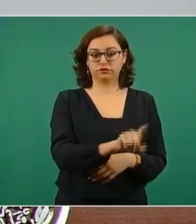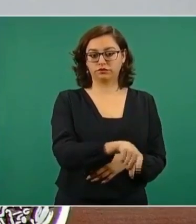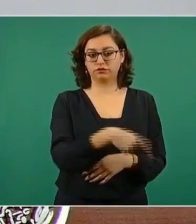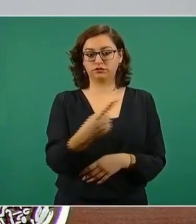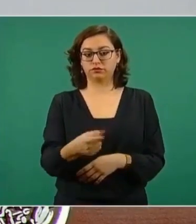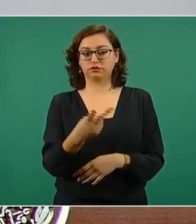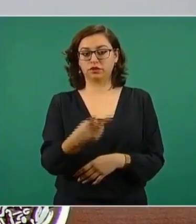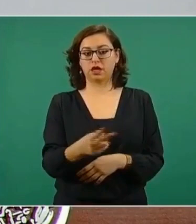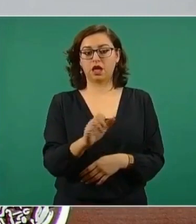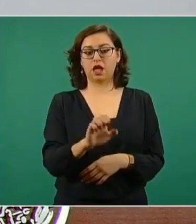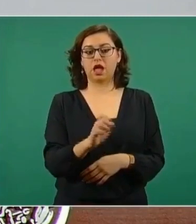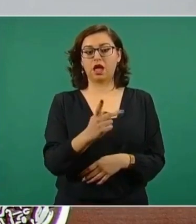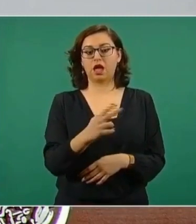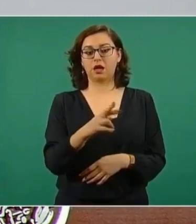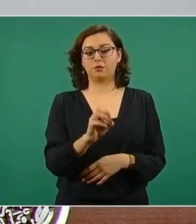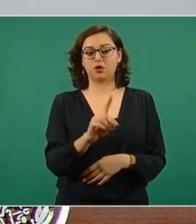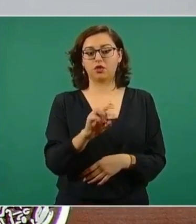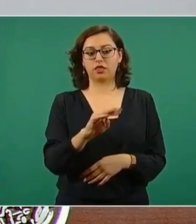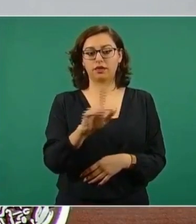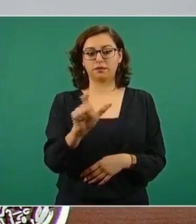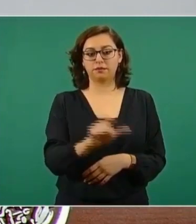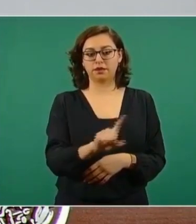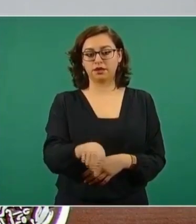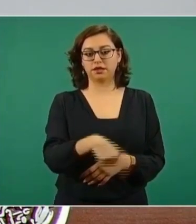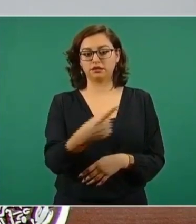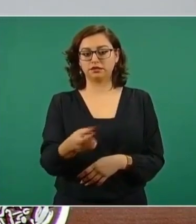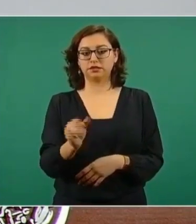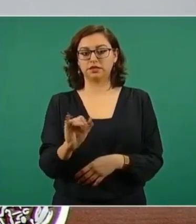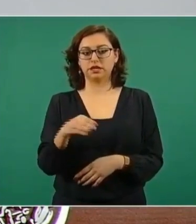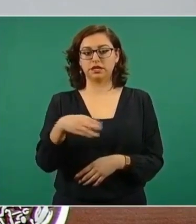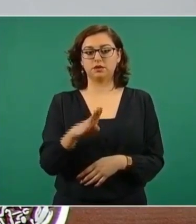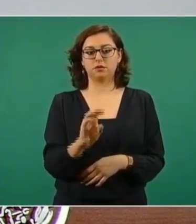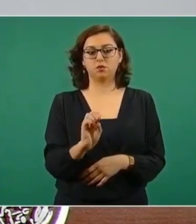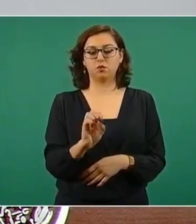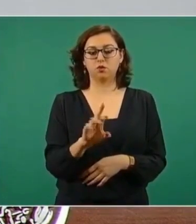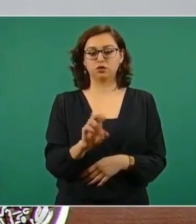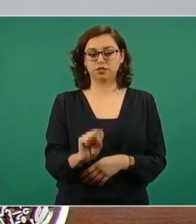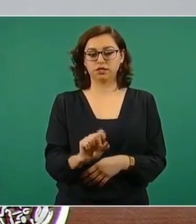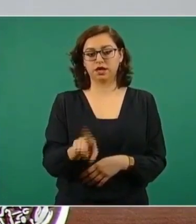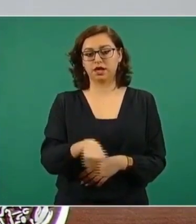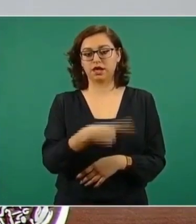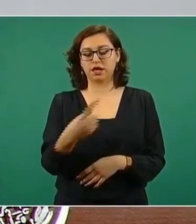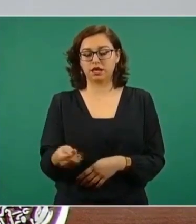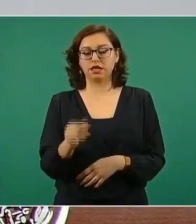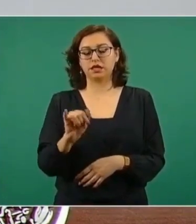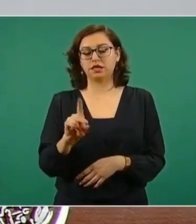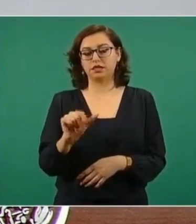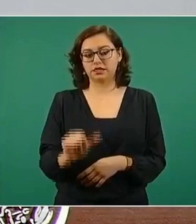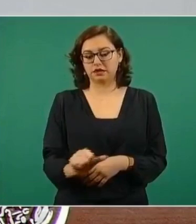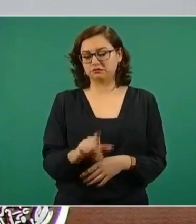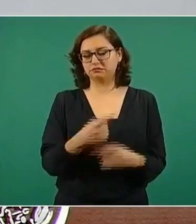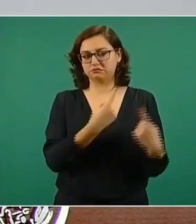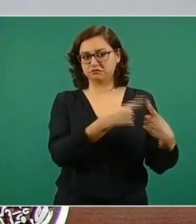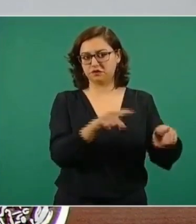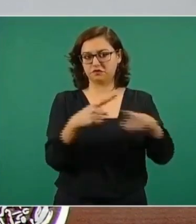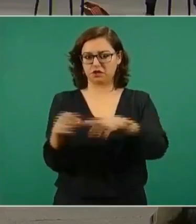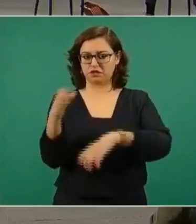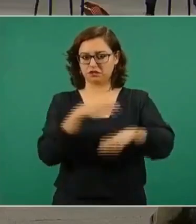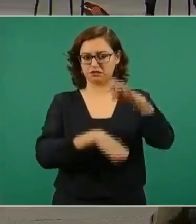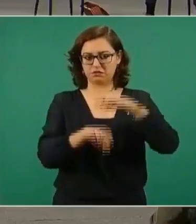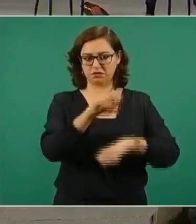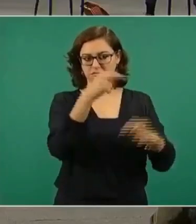están de Imbursa, uno de BlackRock y uno de Guía, es decir. Finalmente,